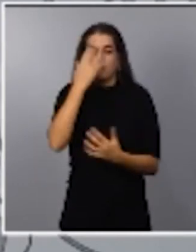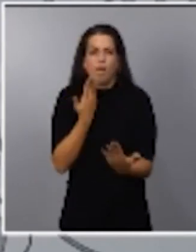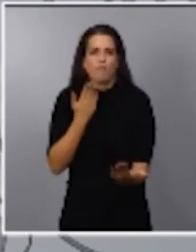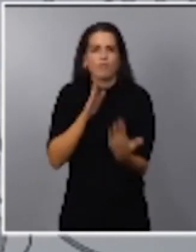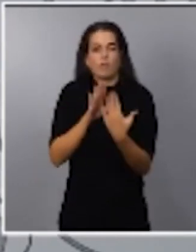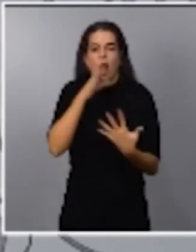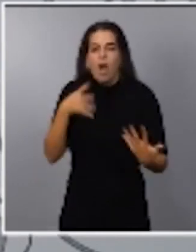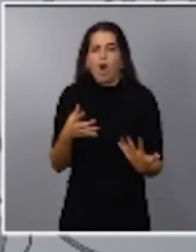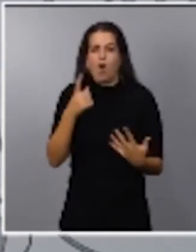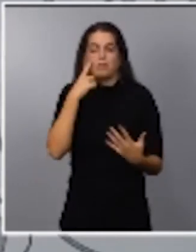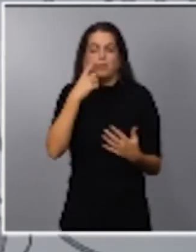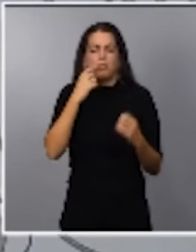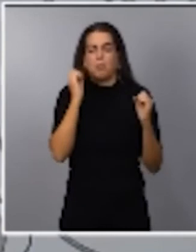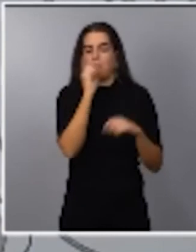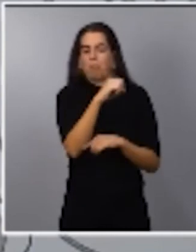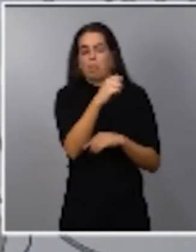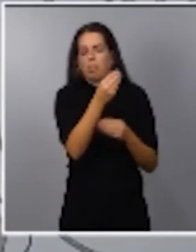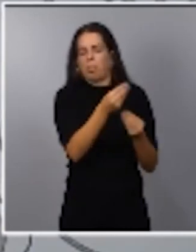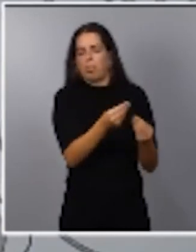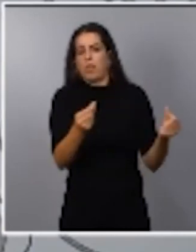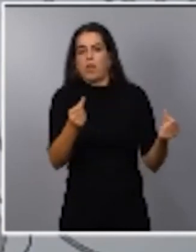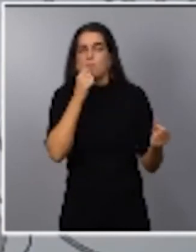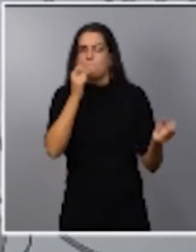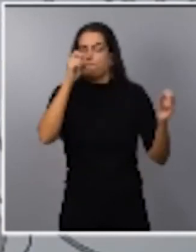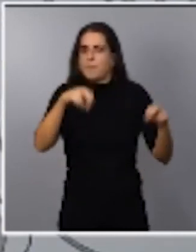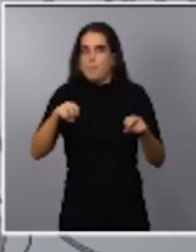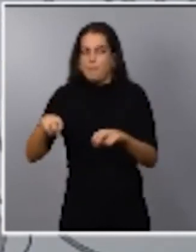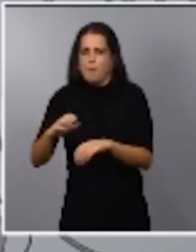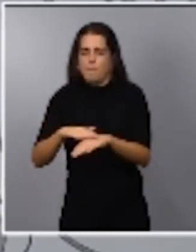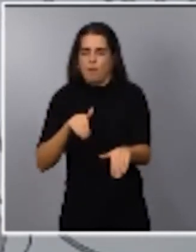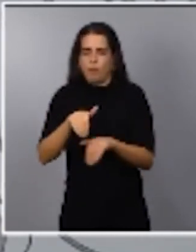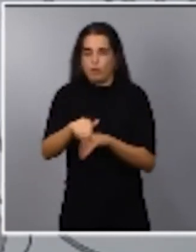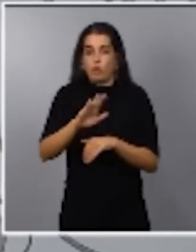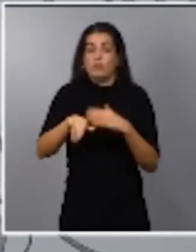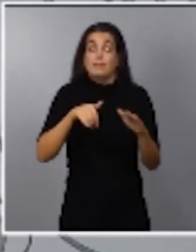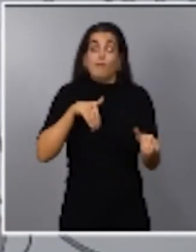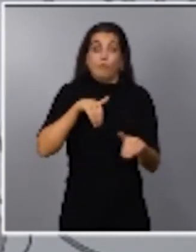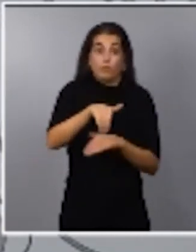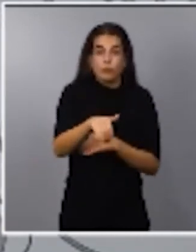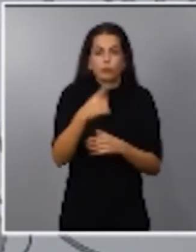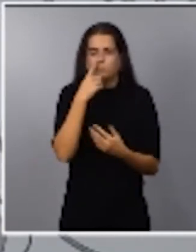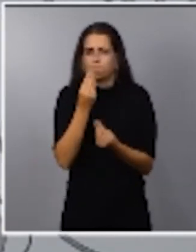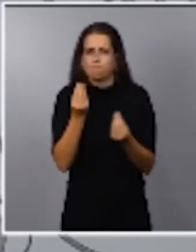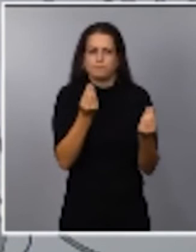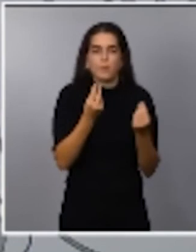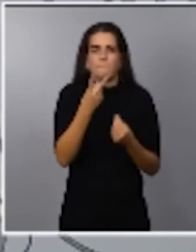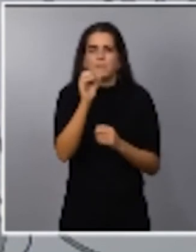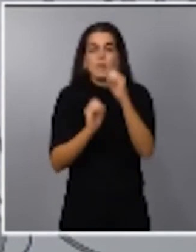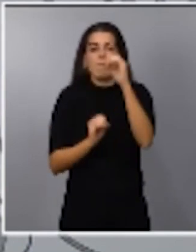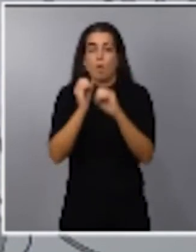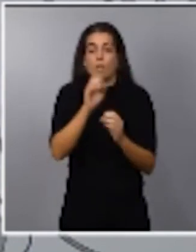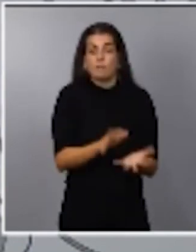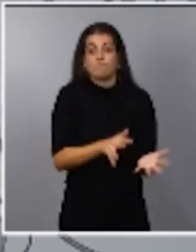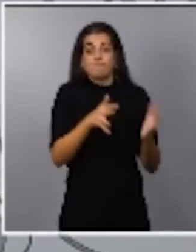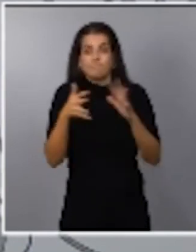entregarnos a una pérdida de poder adquisitivo en las pensiones de mañana, que se estimaba en un 20%, que traduciéndolo a los